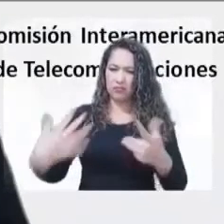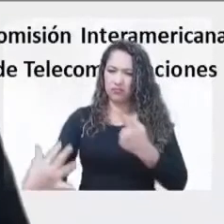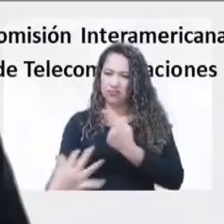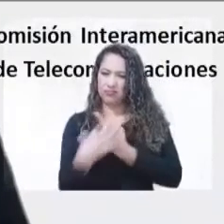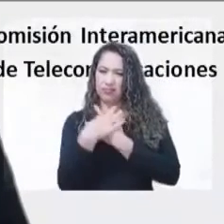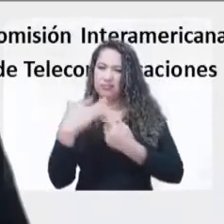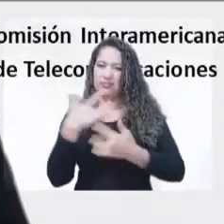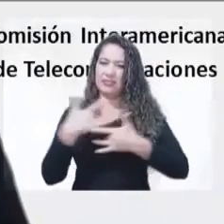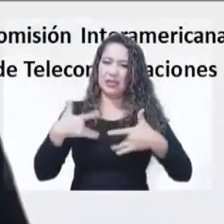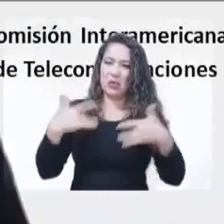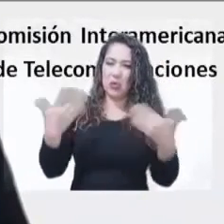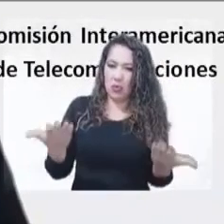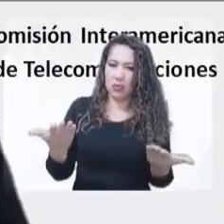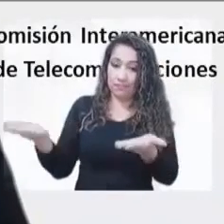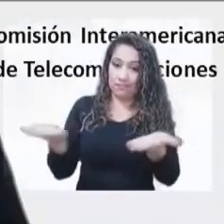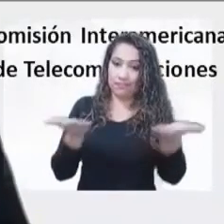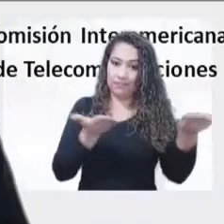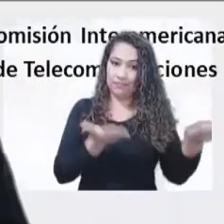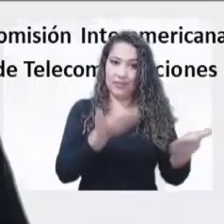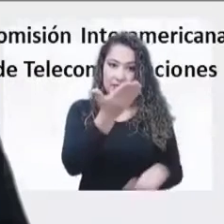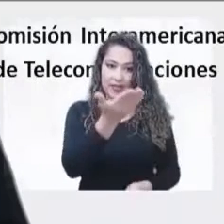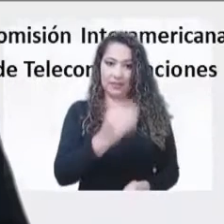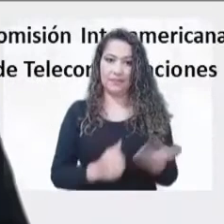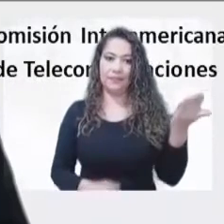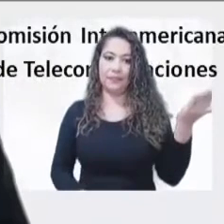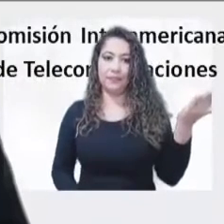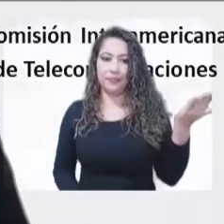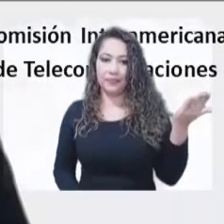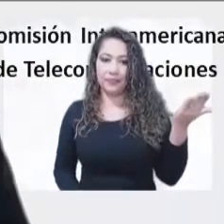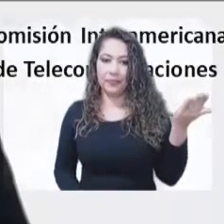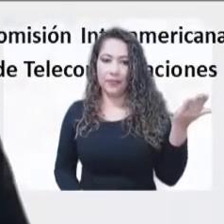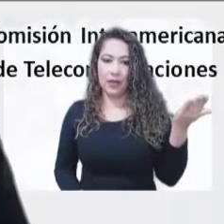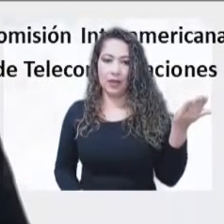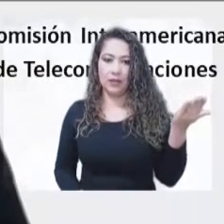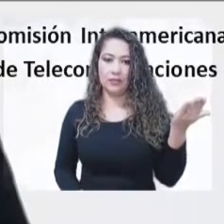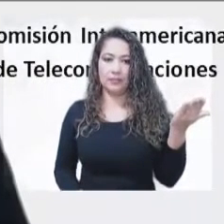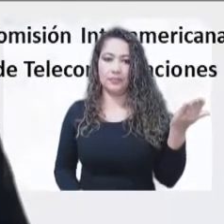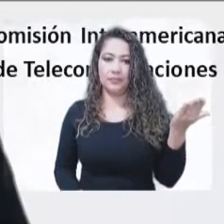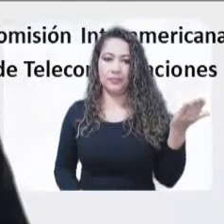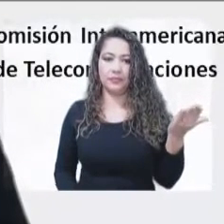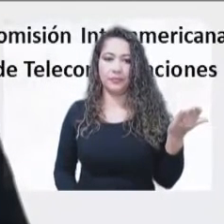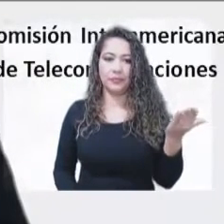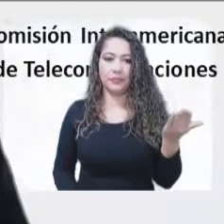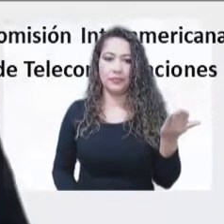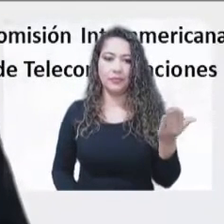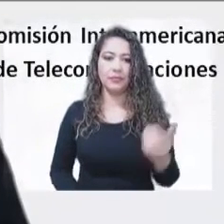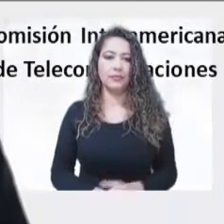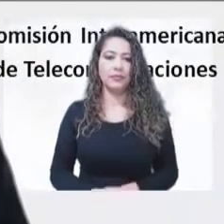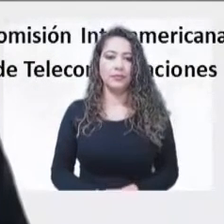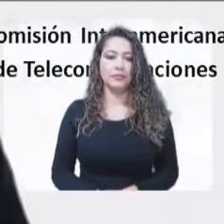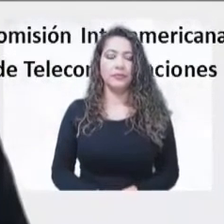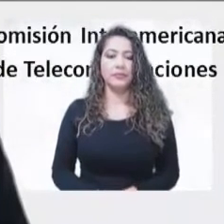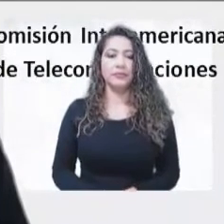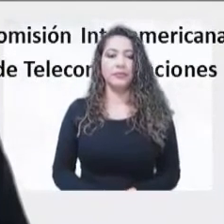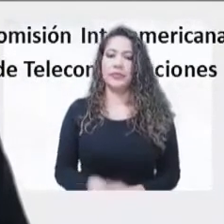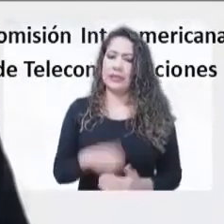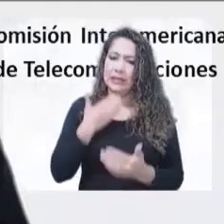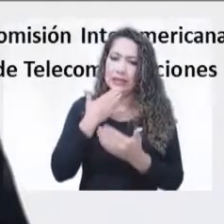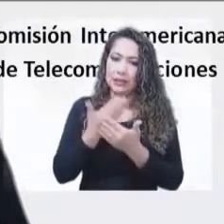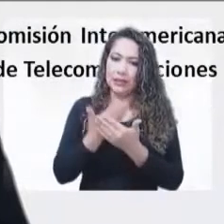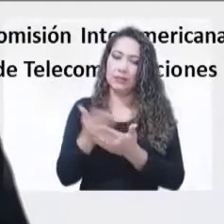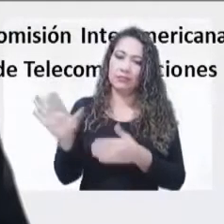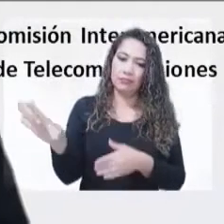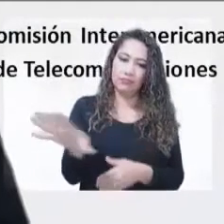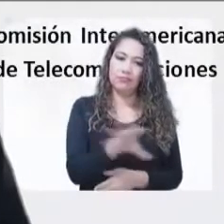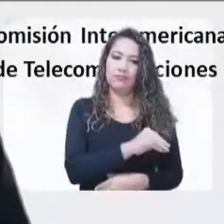Muy buen día para todos. Apreciados Carmel Ligea Valderrama, ministra del Ministerio de Tecnología de Información y